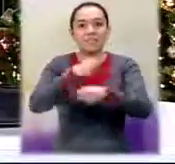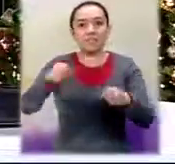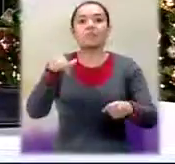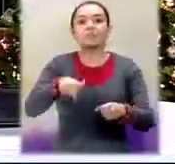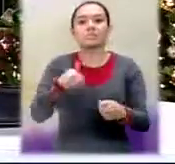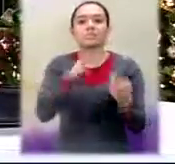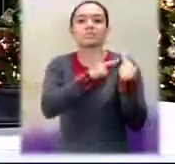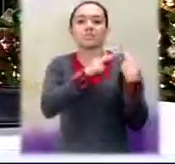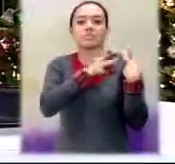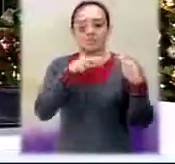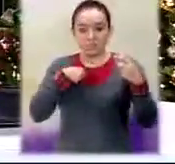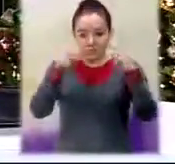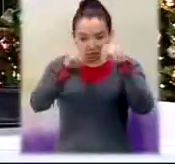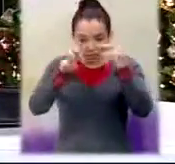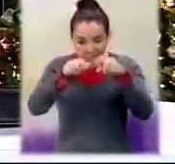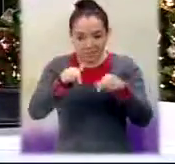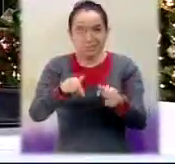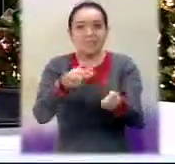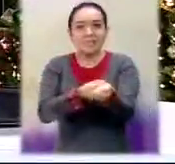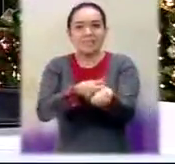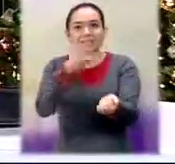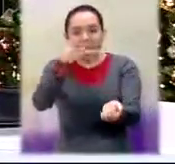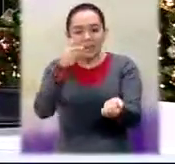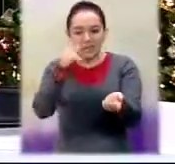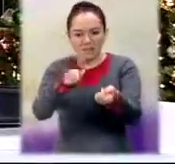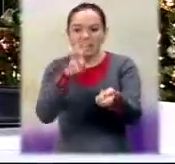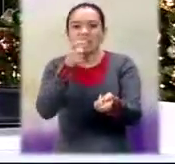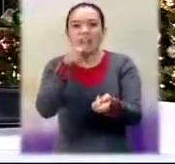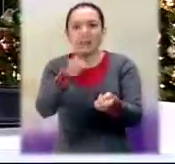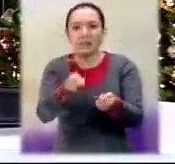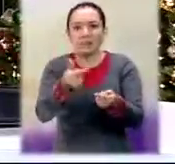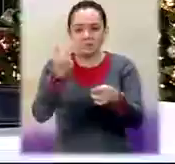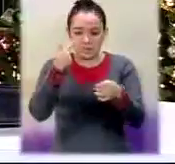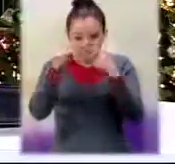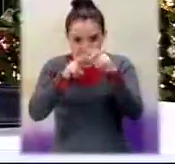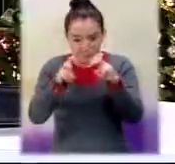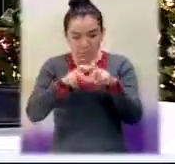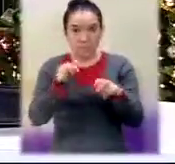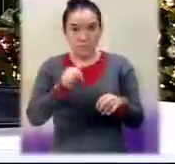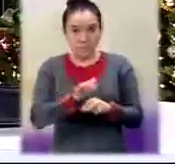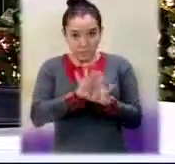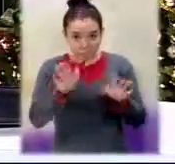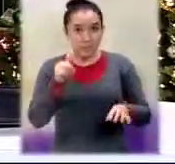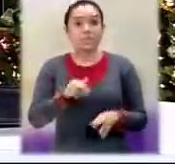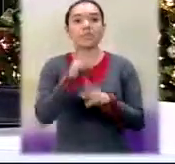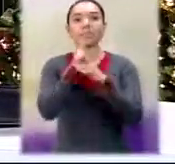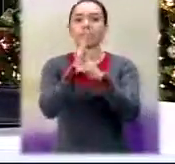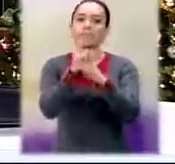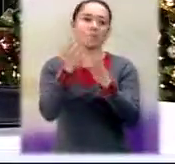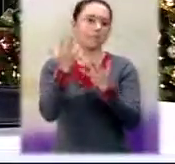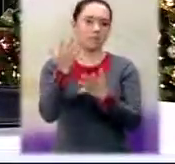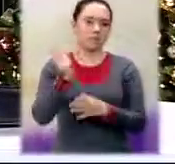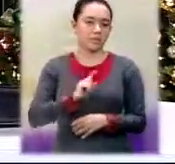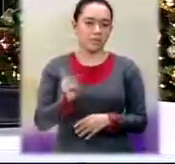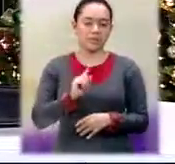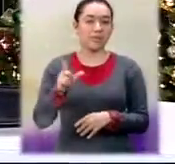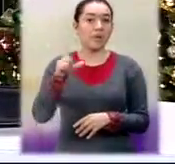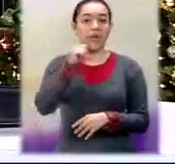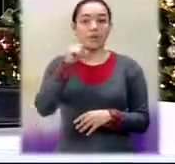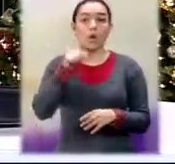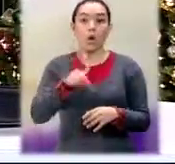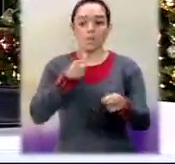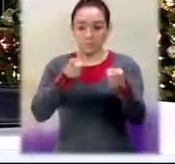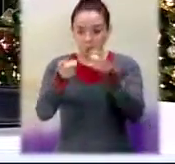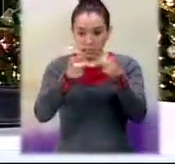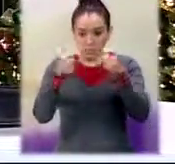Quiché, pues no pudieron ingresarlos a, no pudieron ingresarlos a, que es al, al, al centro del inacid, porque le